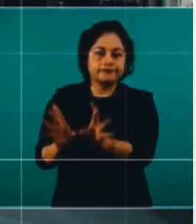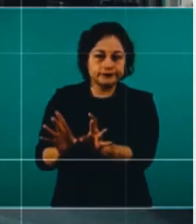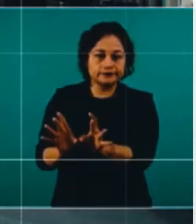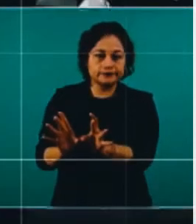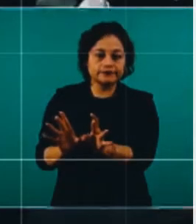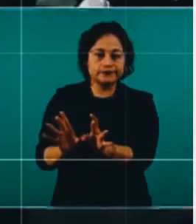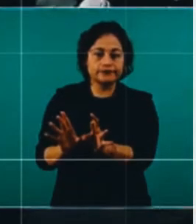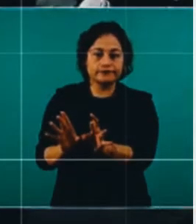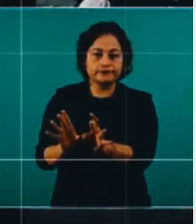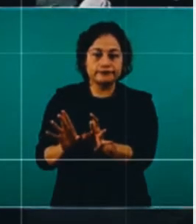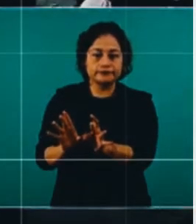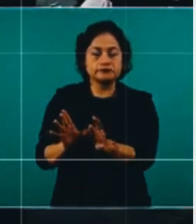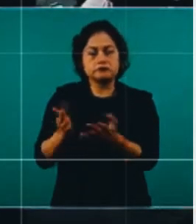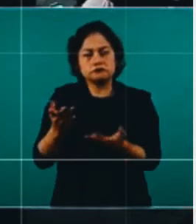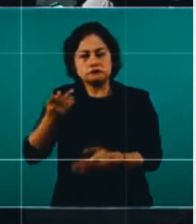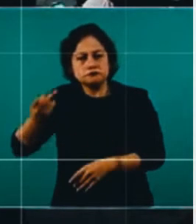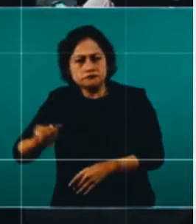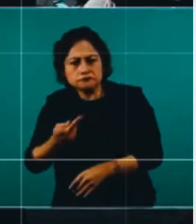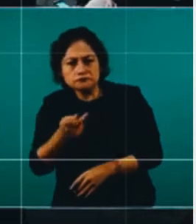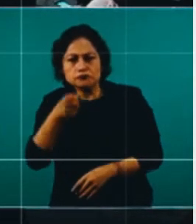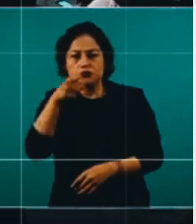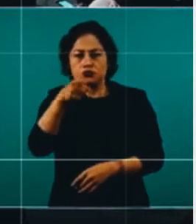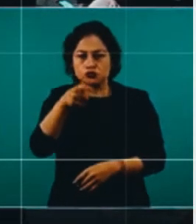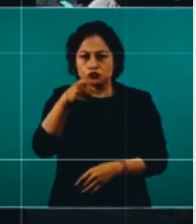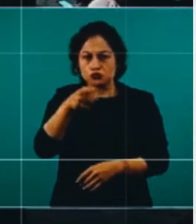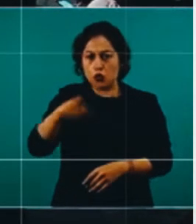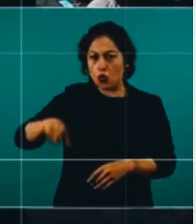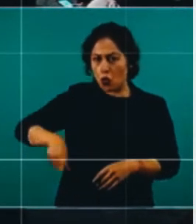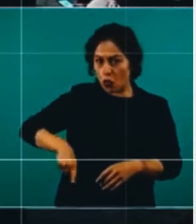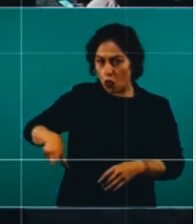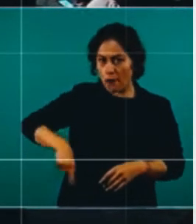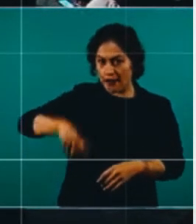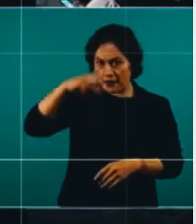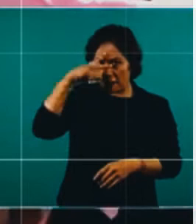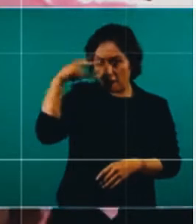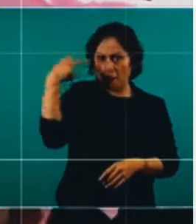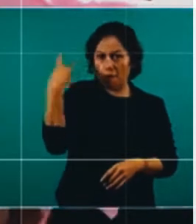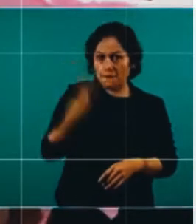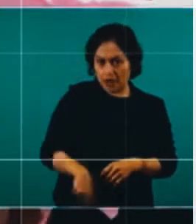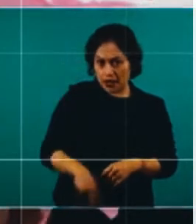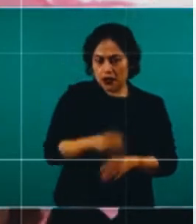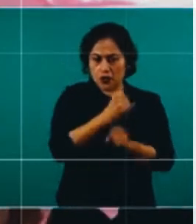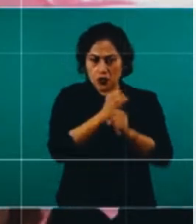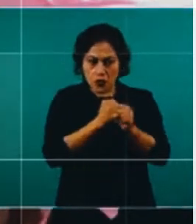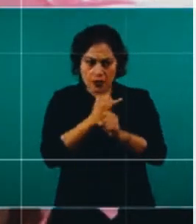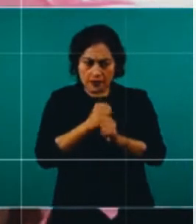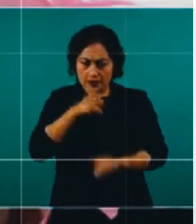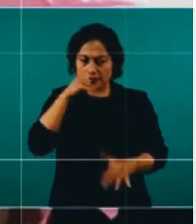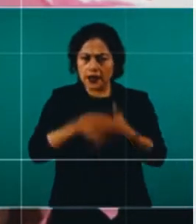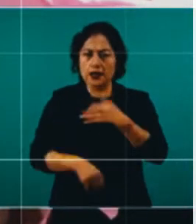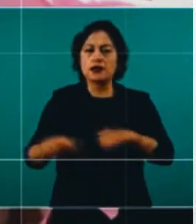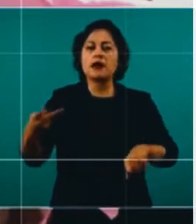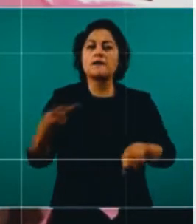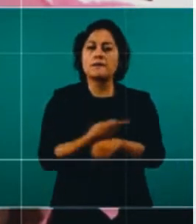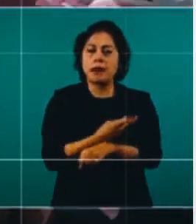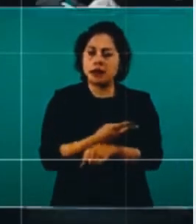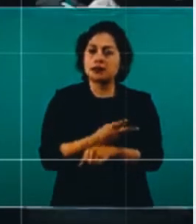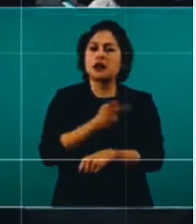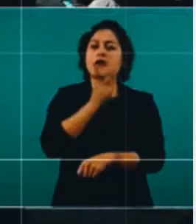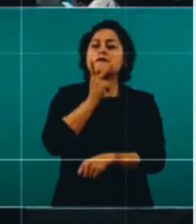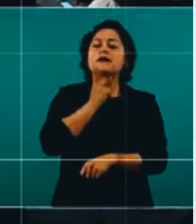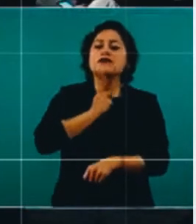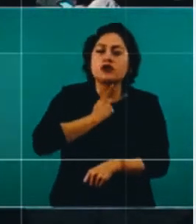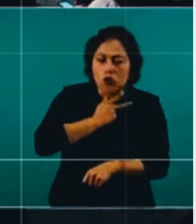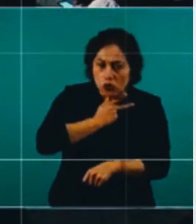modelo de combustibles fósiles o su política ambiental en materia de extracción de crudo, presidente? Sí, estamos